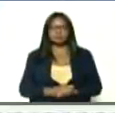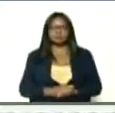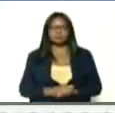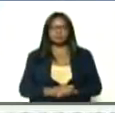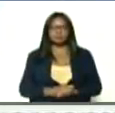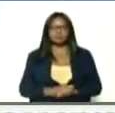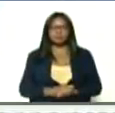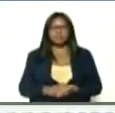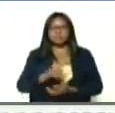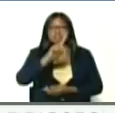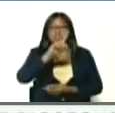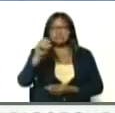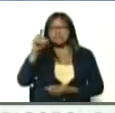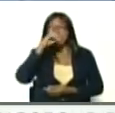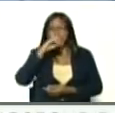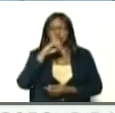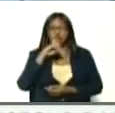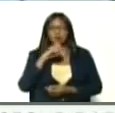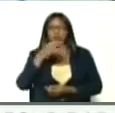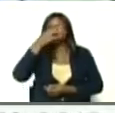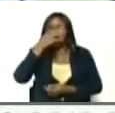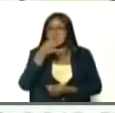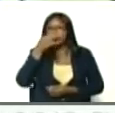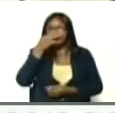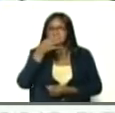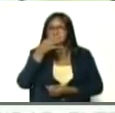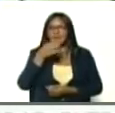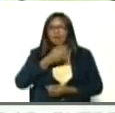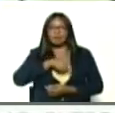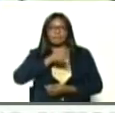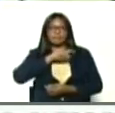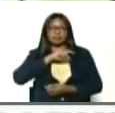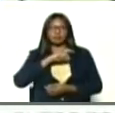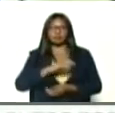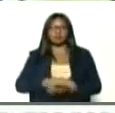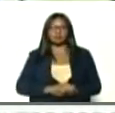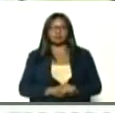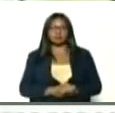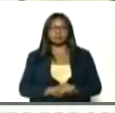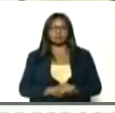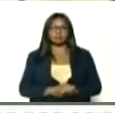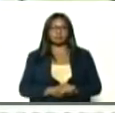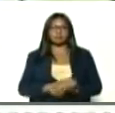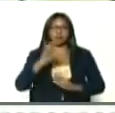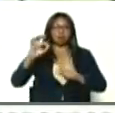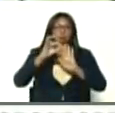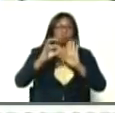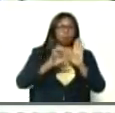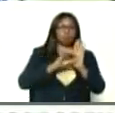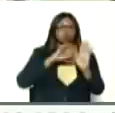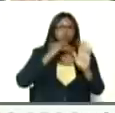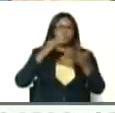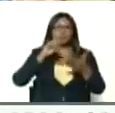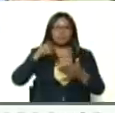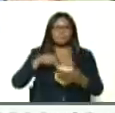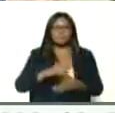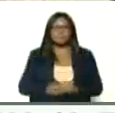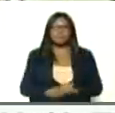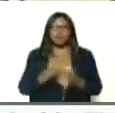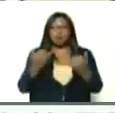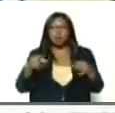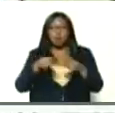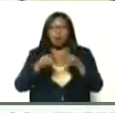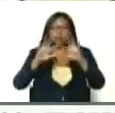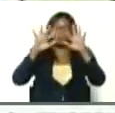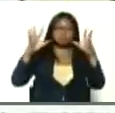hace 100 años, cuando vino la gripe española, que era tan contagiosa, y tan mortal, como es ahora, esta